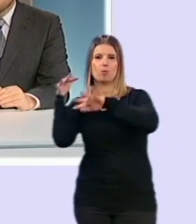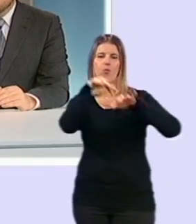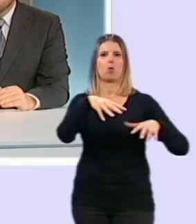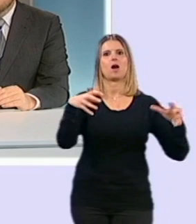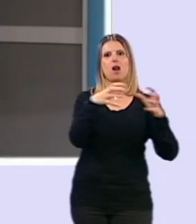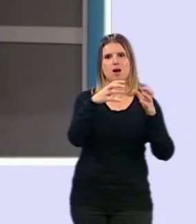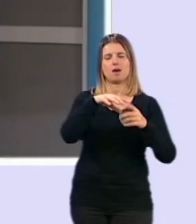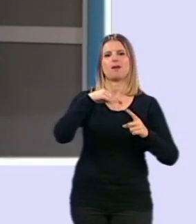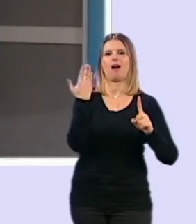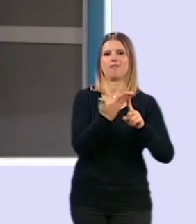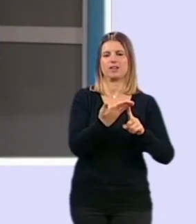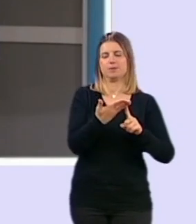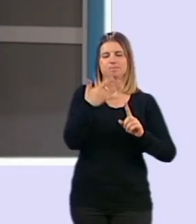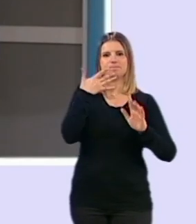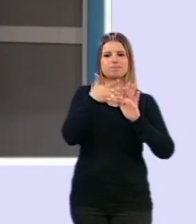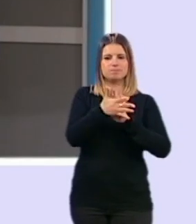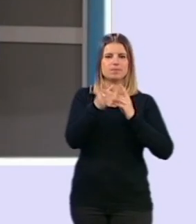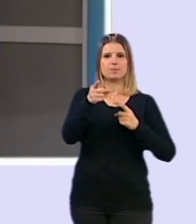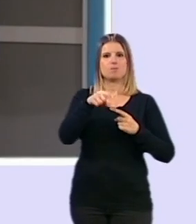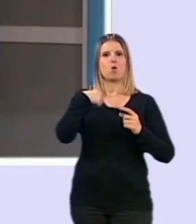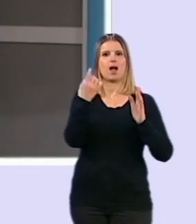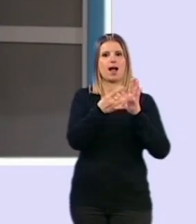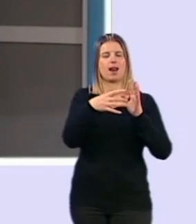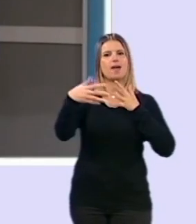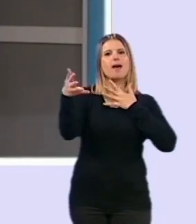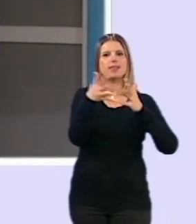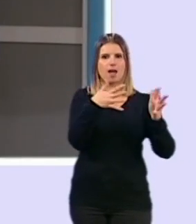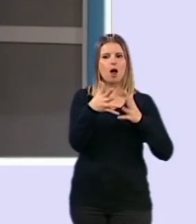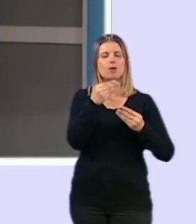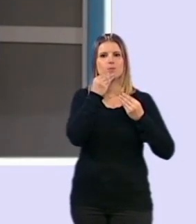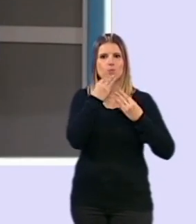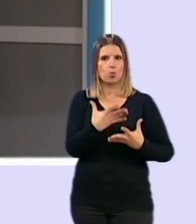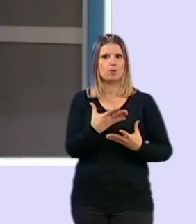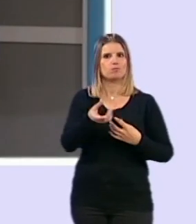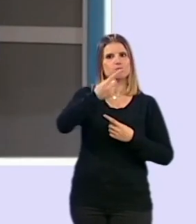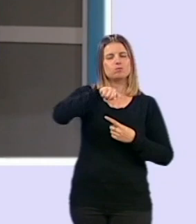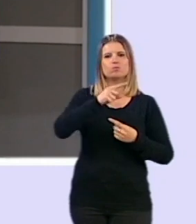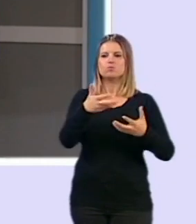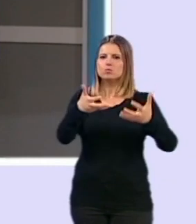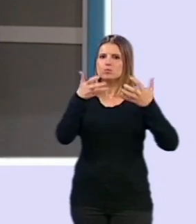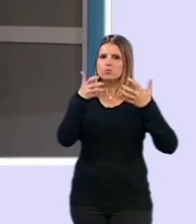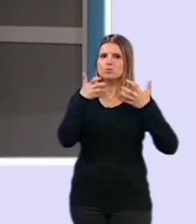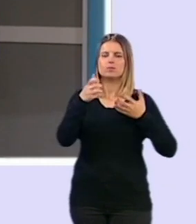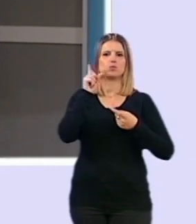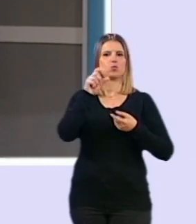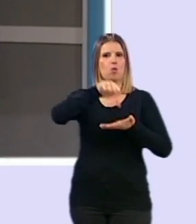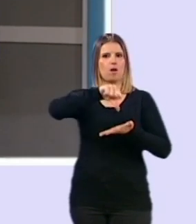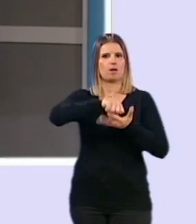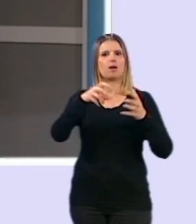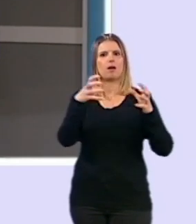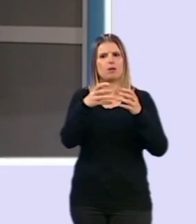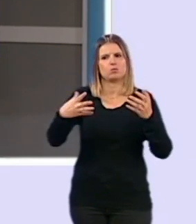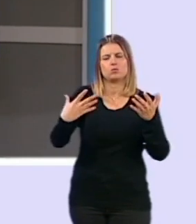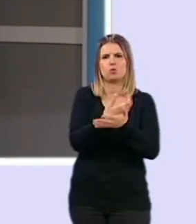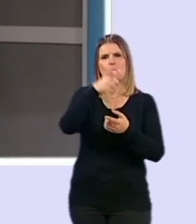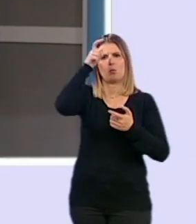evidentemente, esta calidad del aire, la estamos también, nos estamos beneficiando no solamente la ciudad de Granada, sino todo